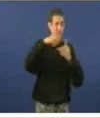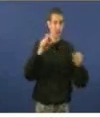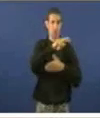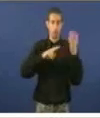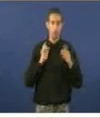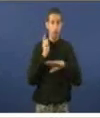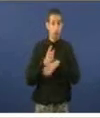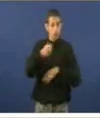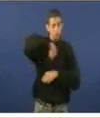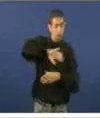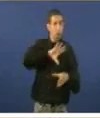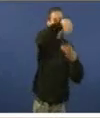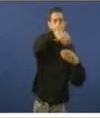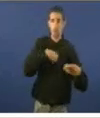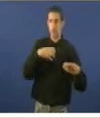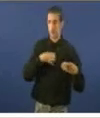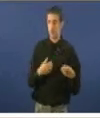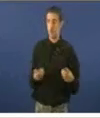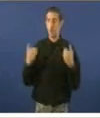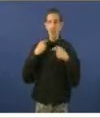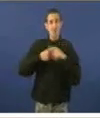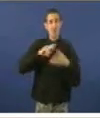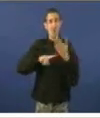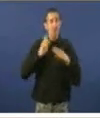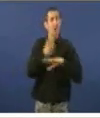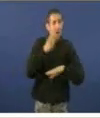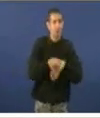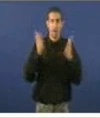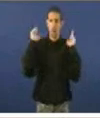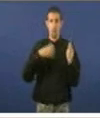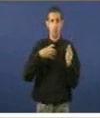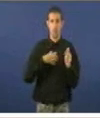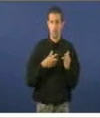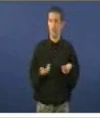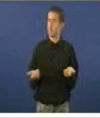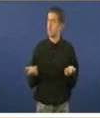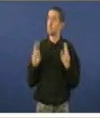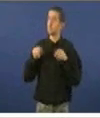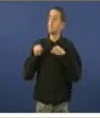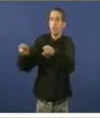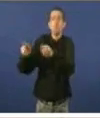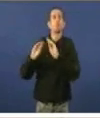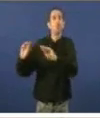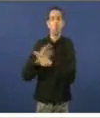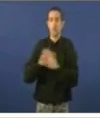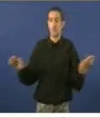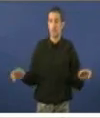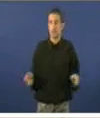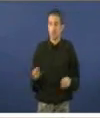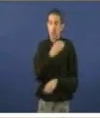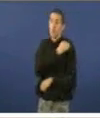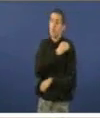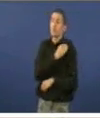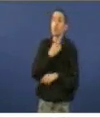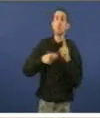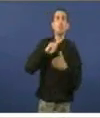estará en discusión. Non lle corresponde a Xunta de Galicia en ningún caso tomar esas decisións. Me pregunta que considera a Xunta de Galicia.